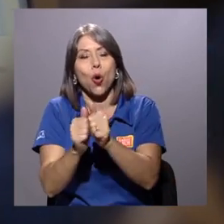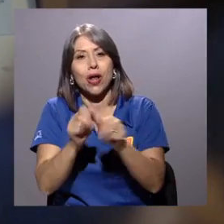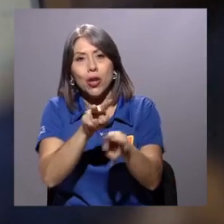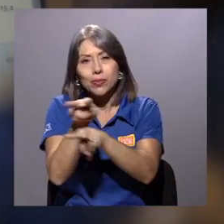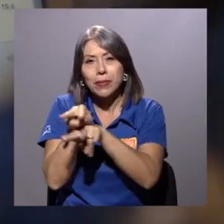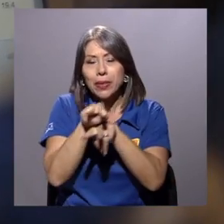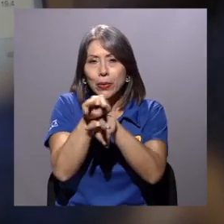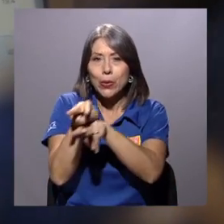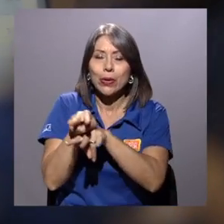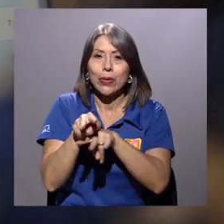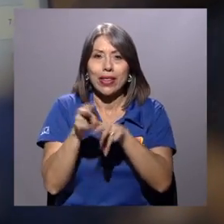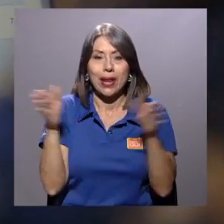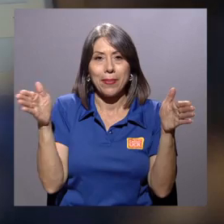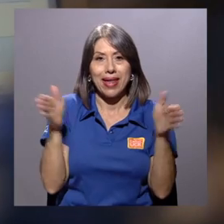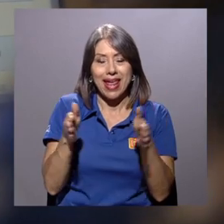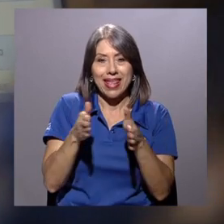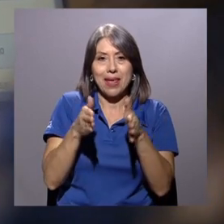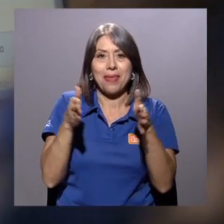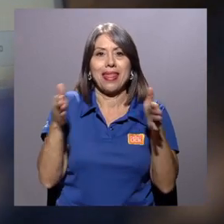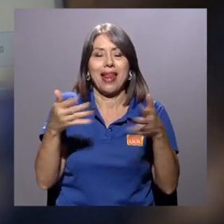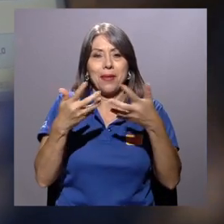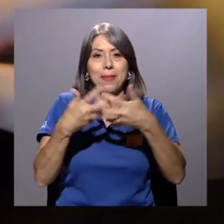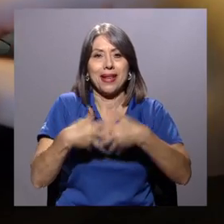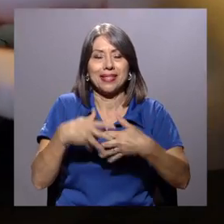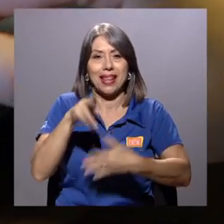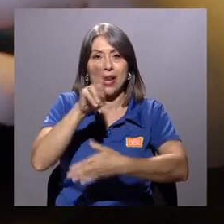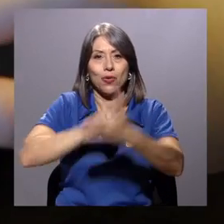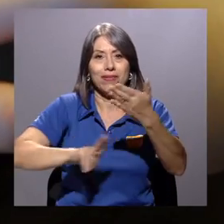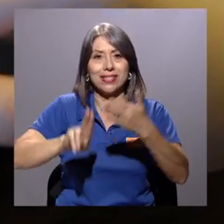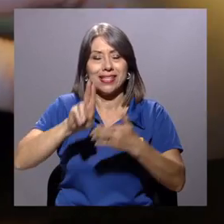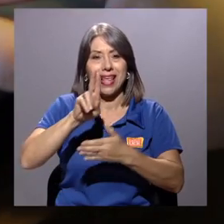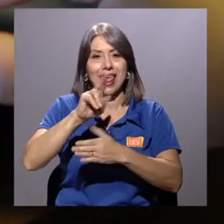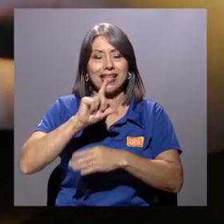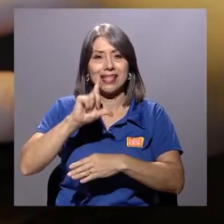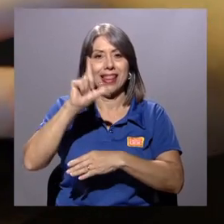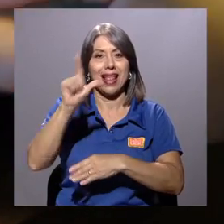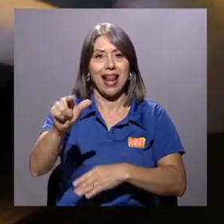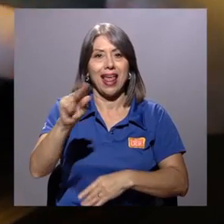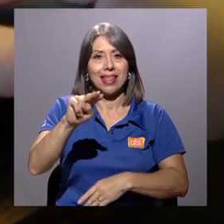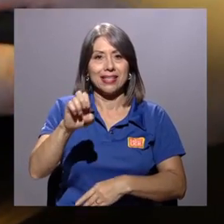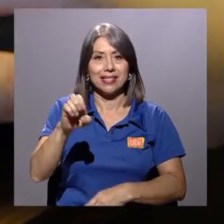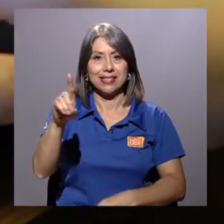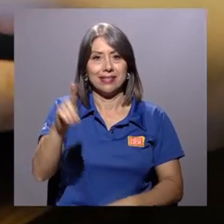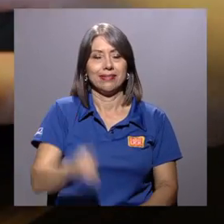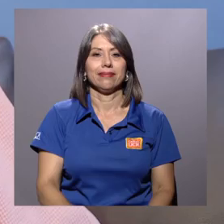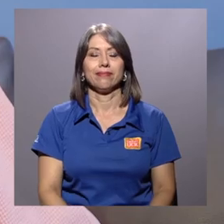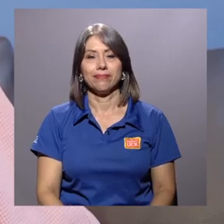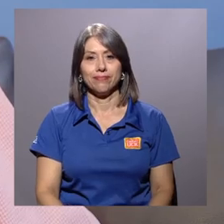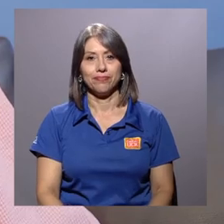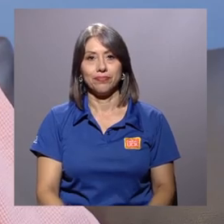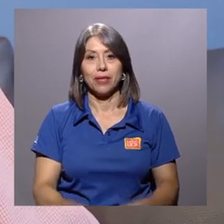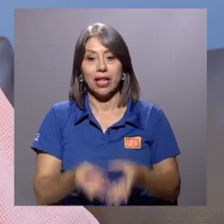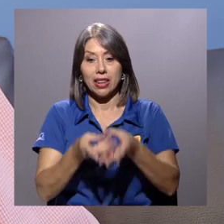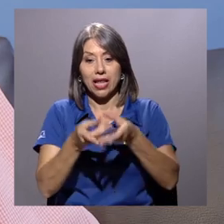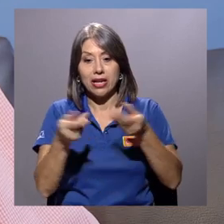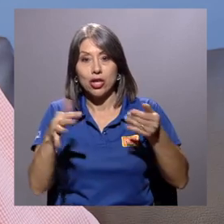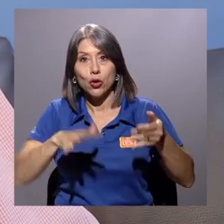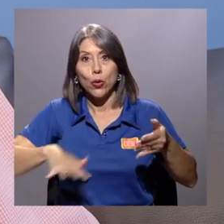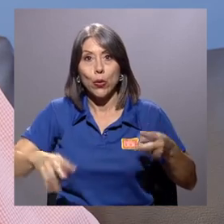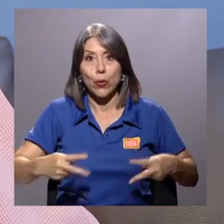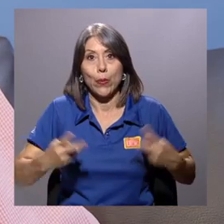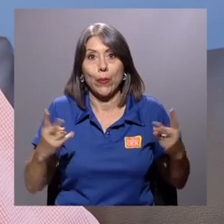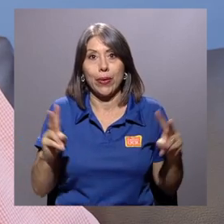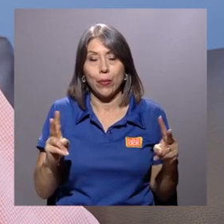con el Observatorio de la Pequeña y Mediana Empresa de la Universidad Estatal a Distancia. Territorio Vivo es una